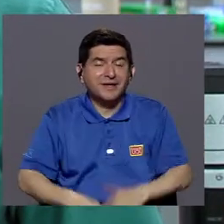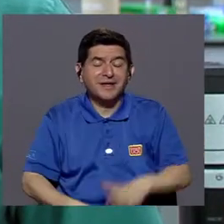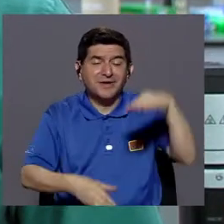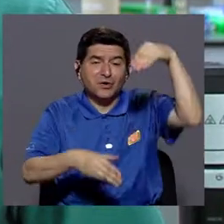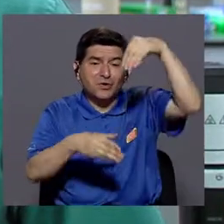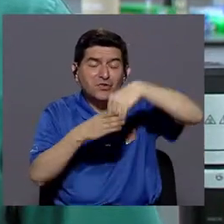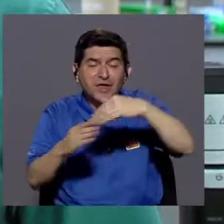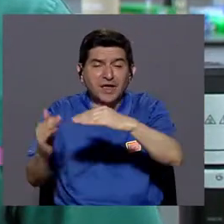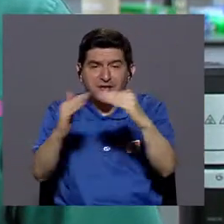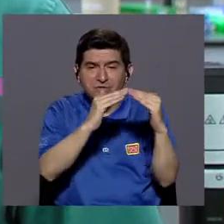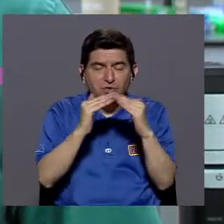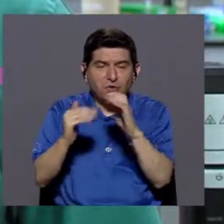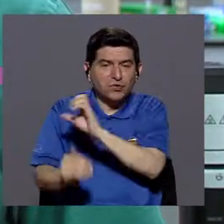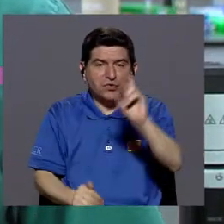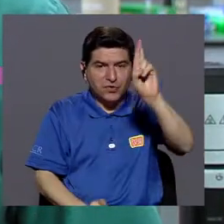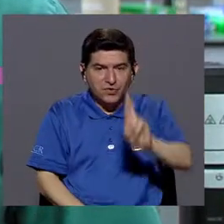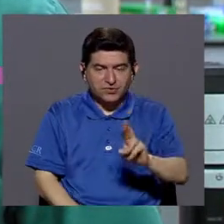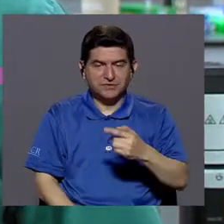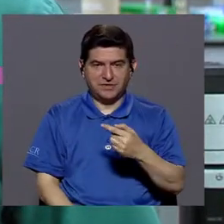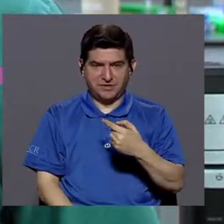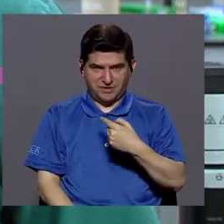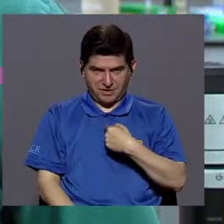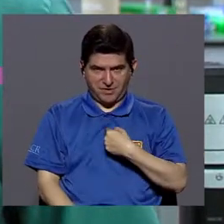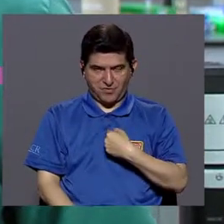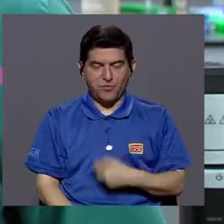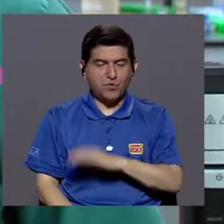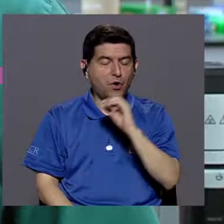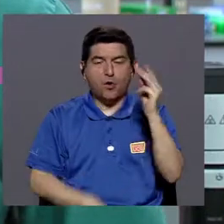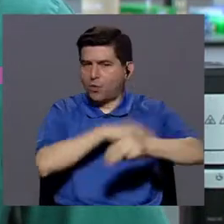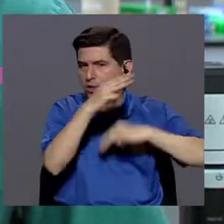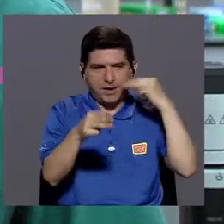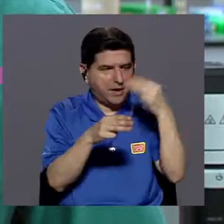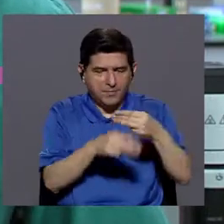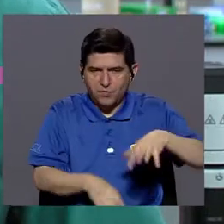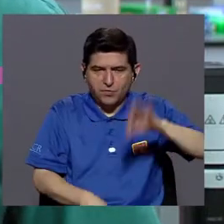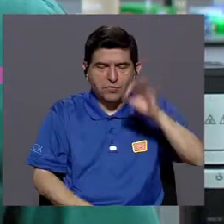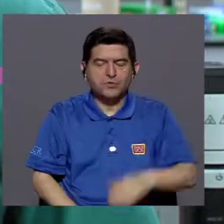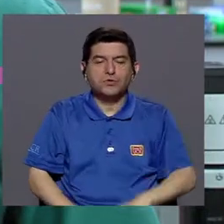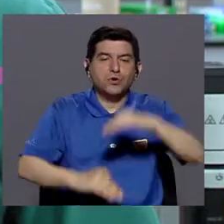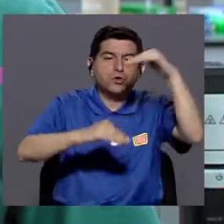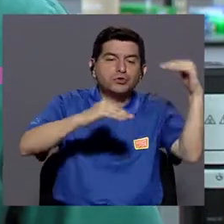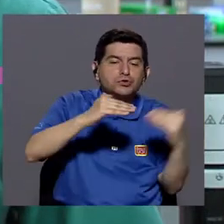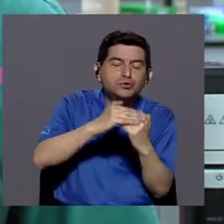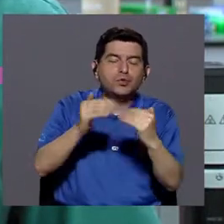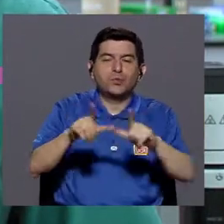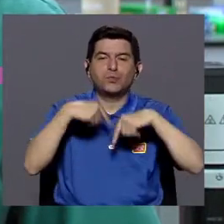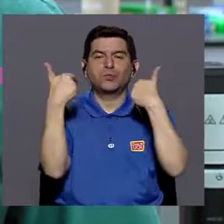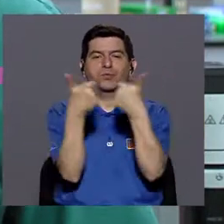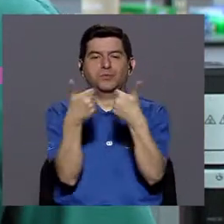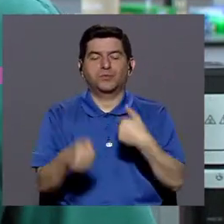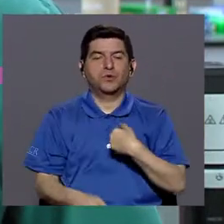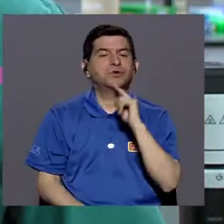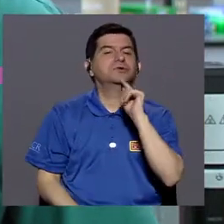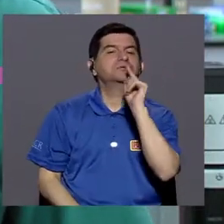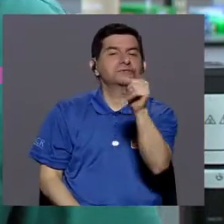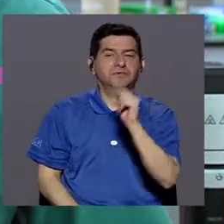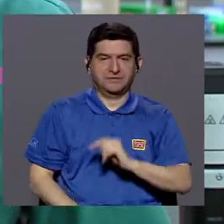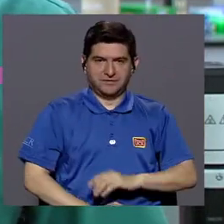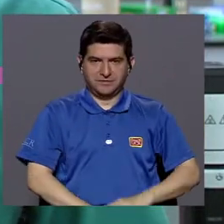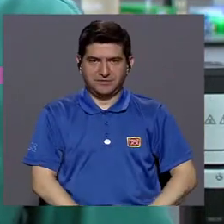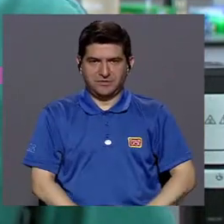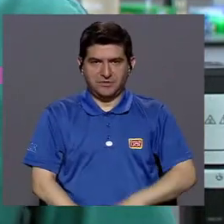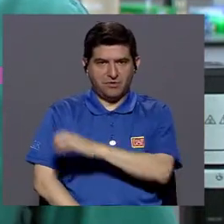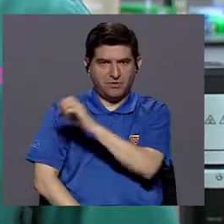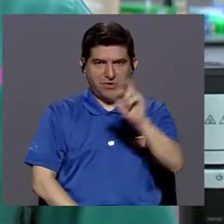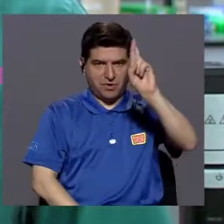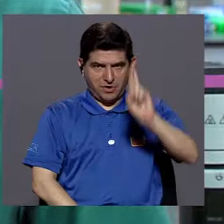problema es que dentro de la población costarricense vamos, o de la población mundial, vamos a tener subpoblaciones. Entonces, digamos, si yo le digo a usted